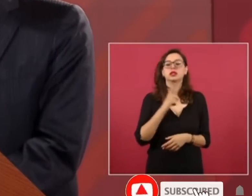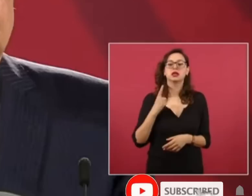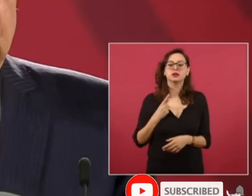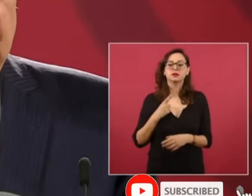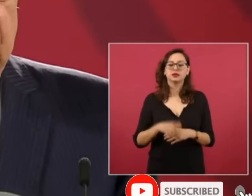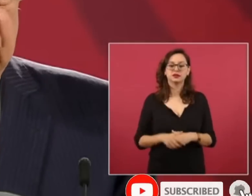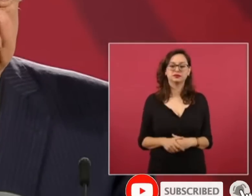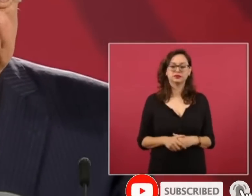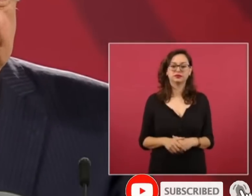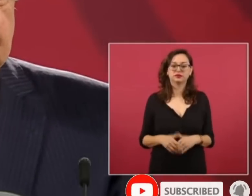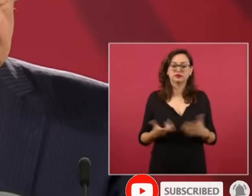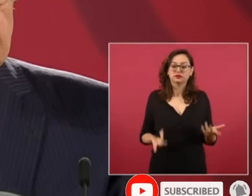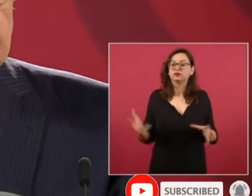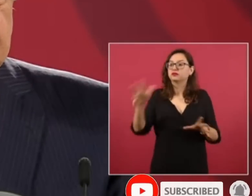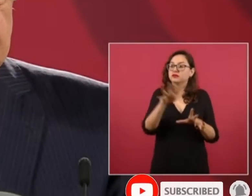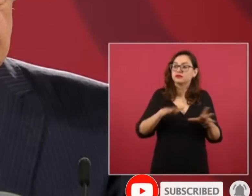pecado social.